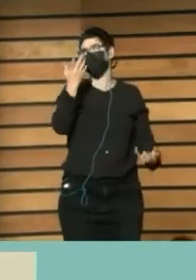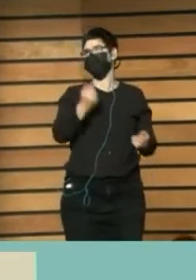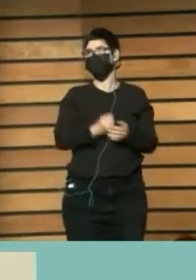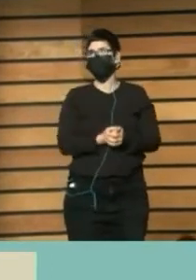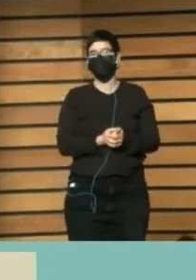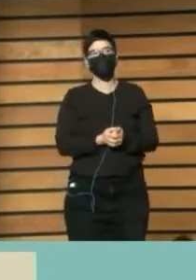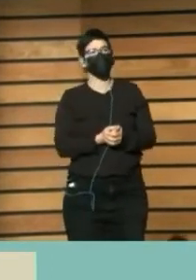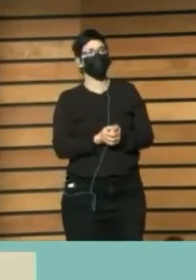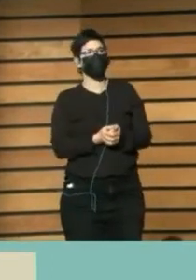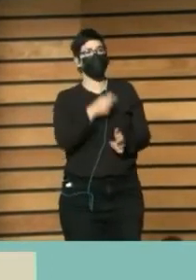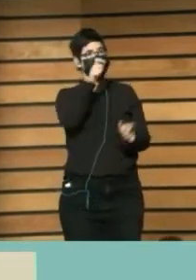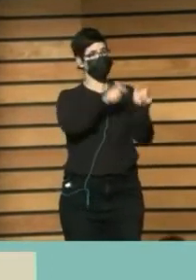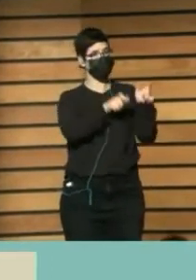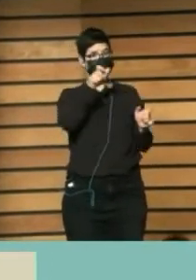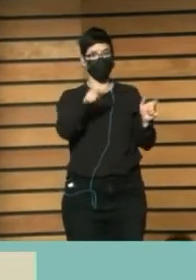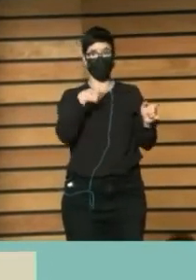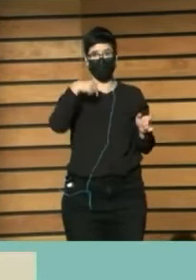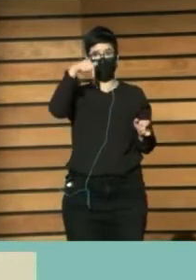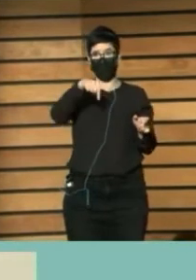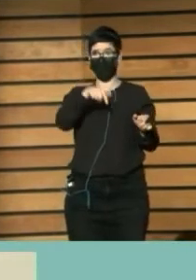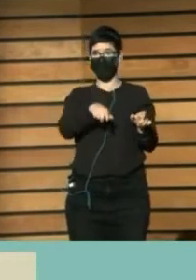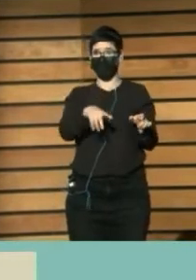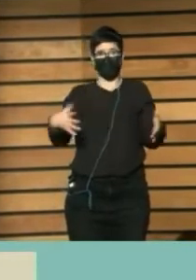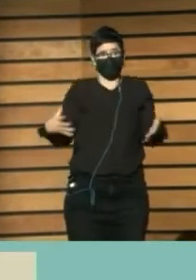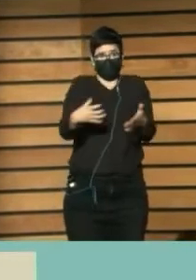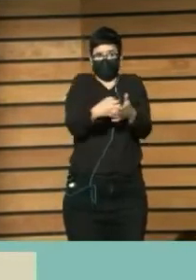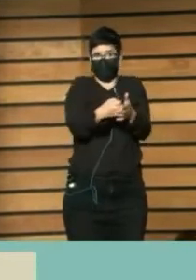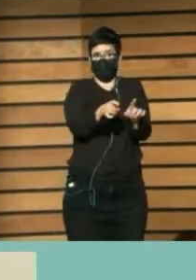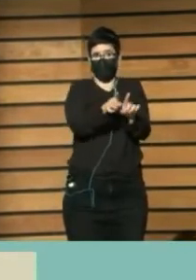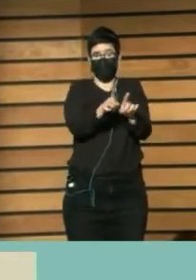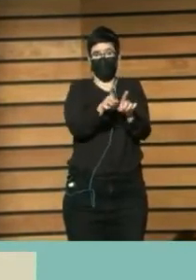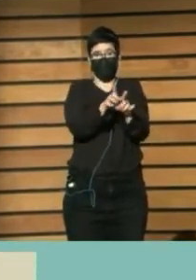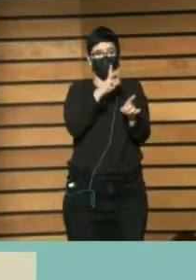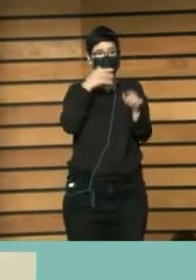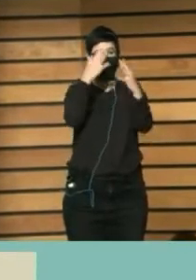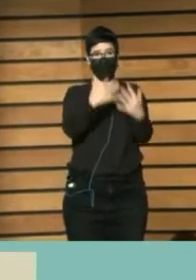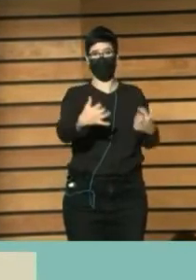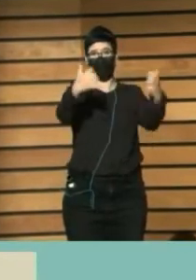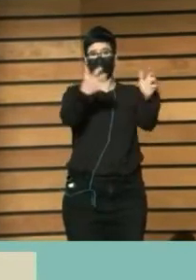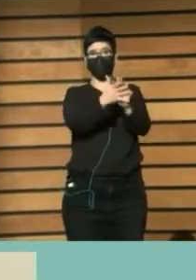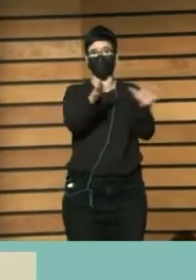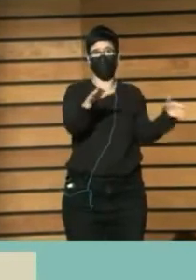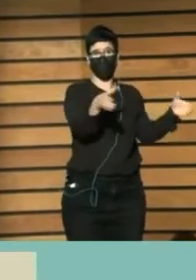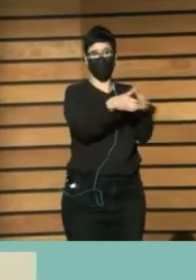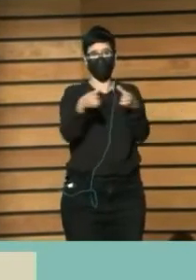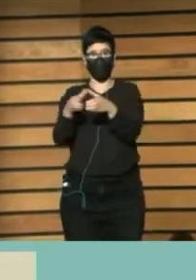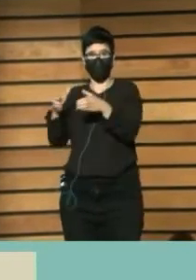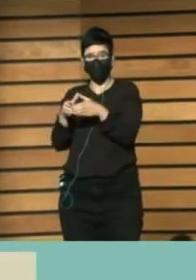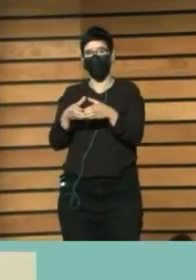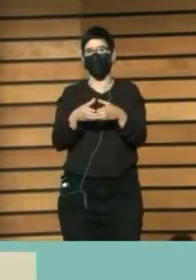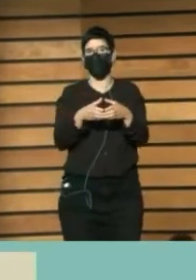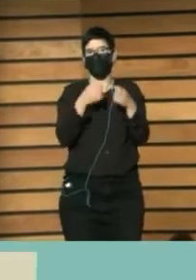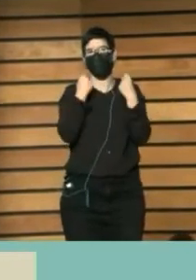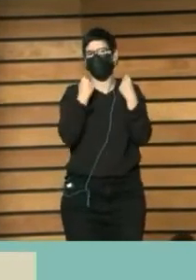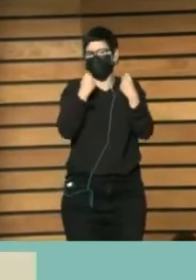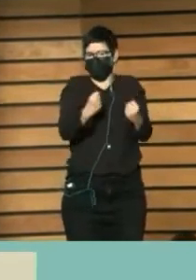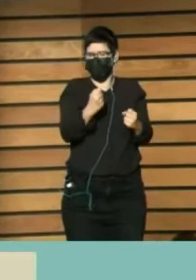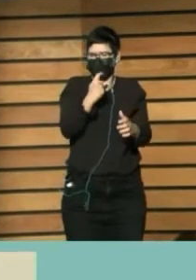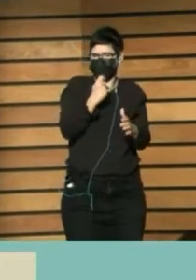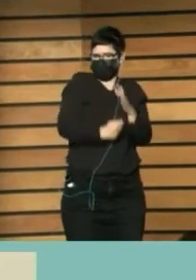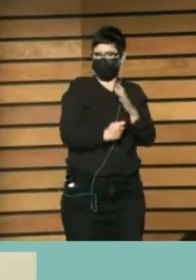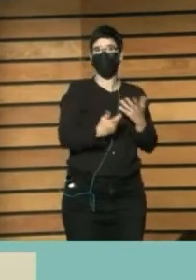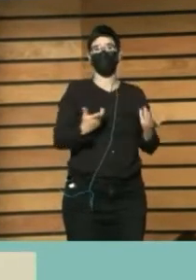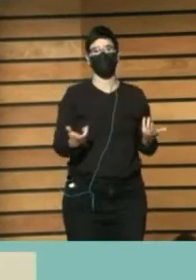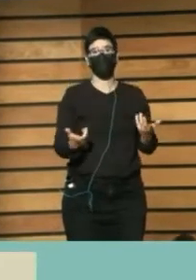Aquí estamos Todos Miembros De comunidades De alta intensidad Y